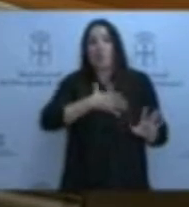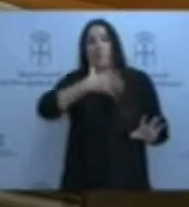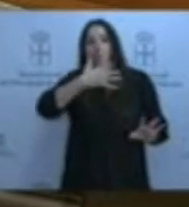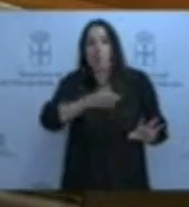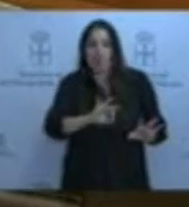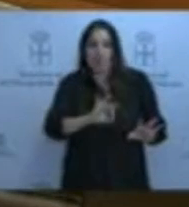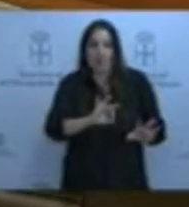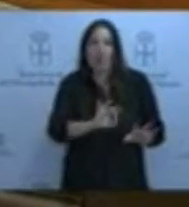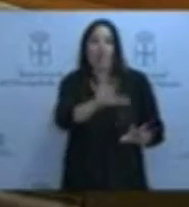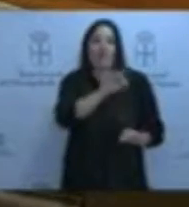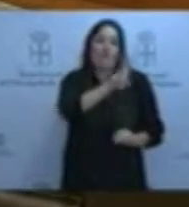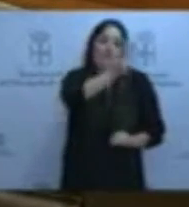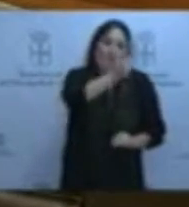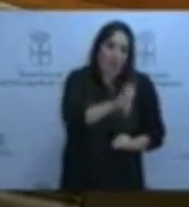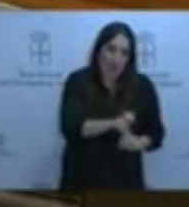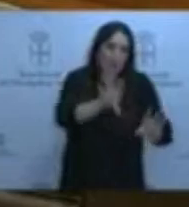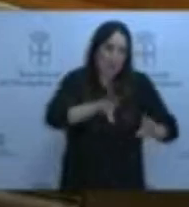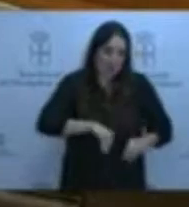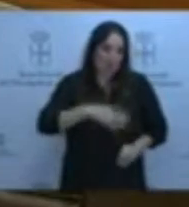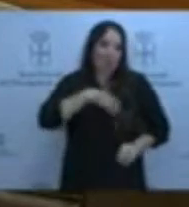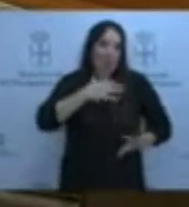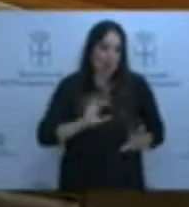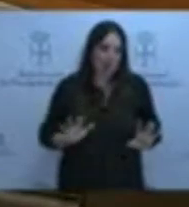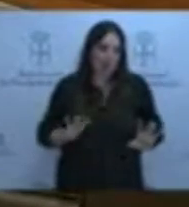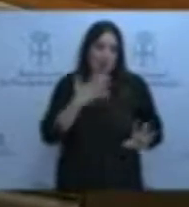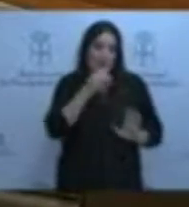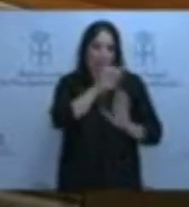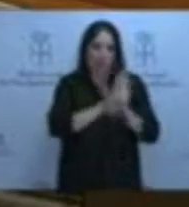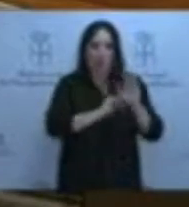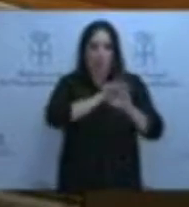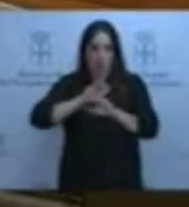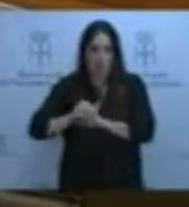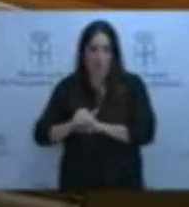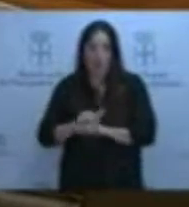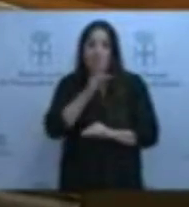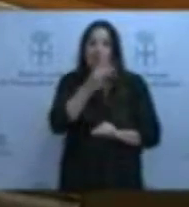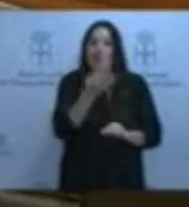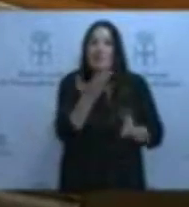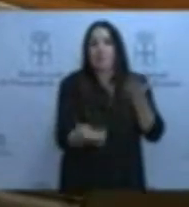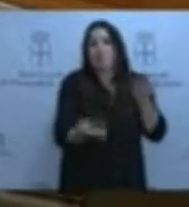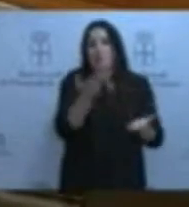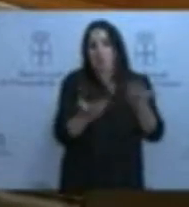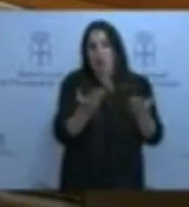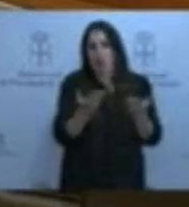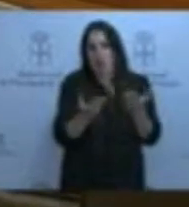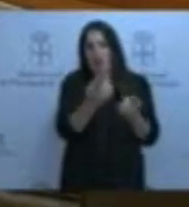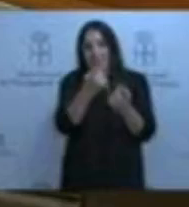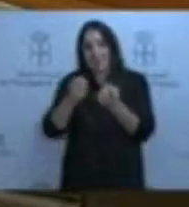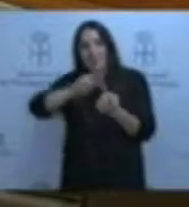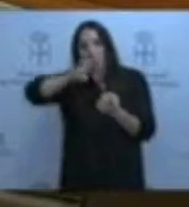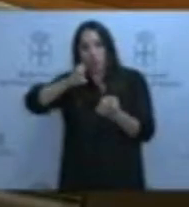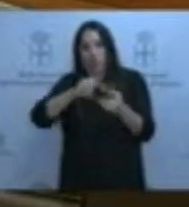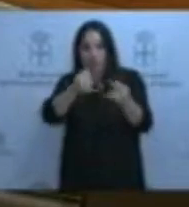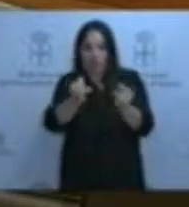opción aceptable. Evidentemente, contrapesándola a otras posibles necesidades del Consejo de Valdés,